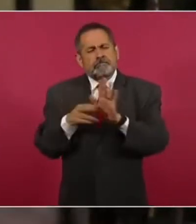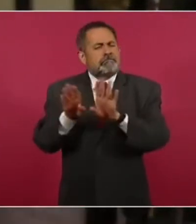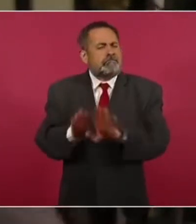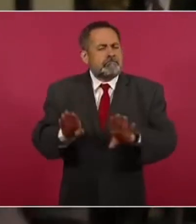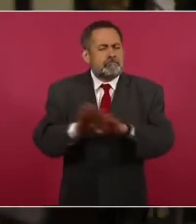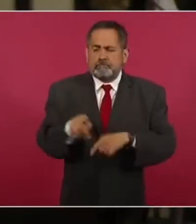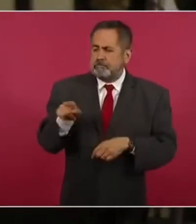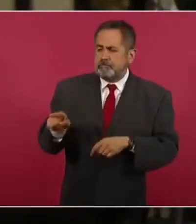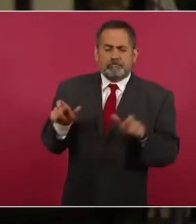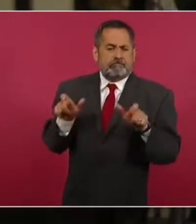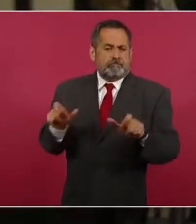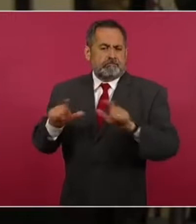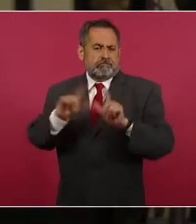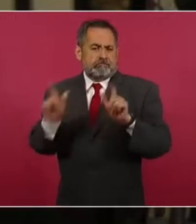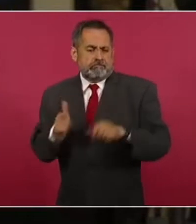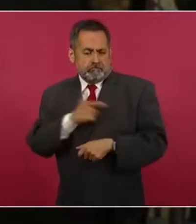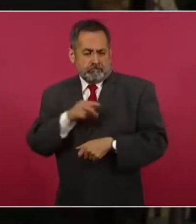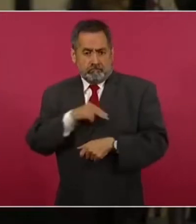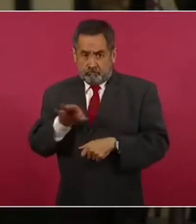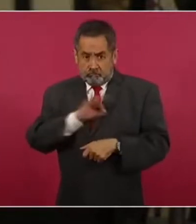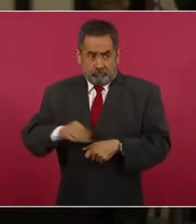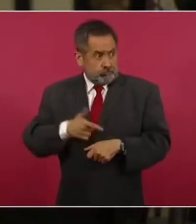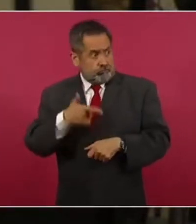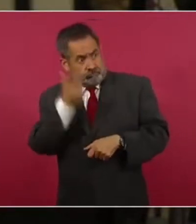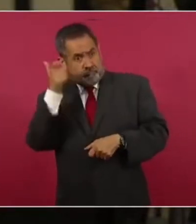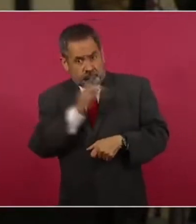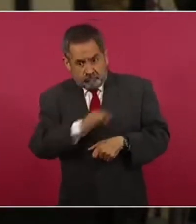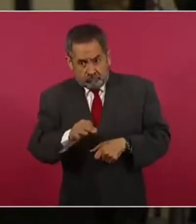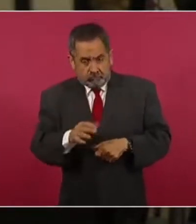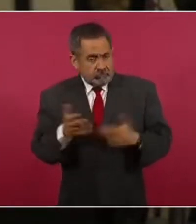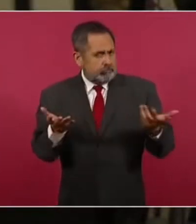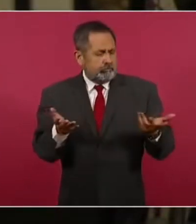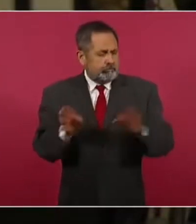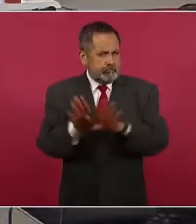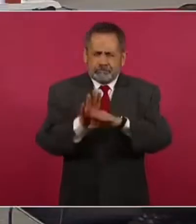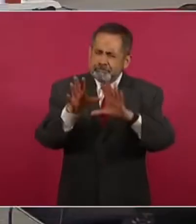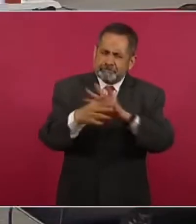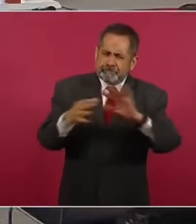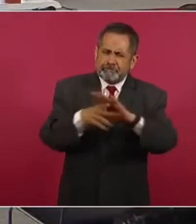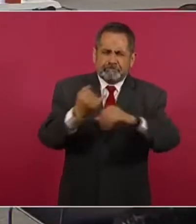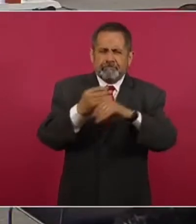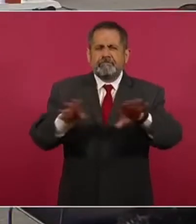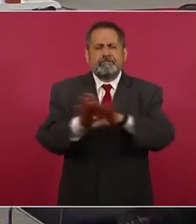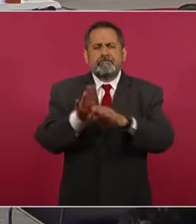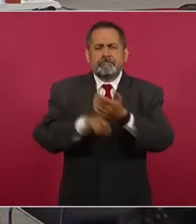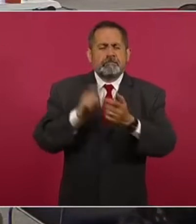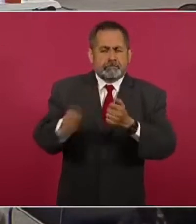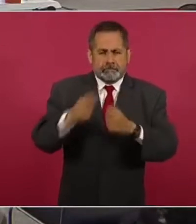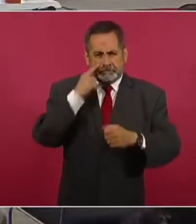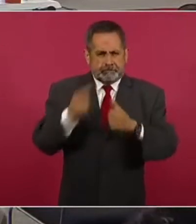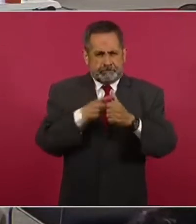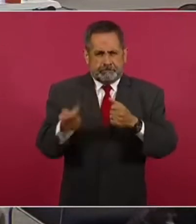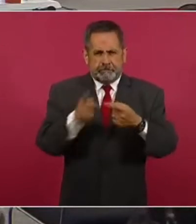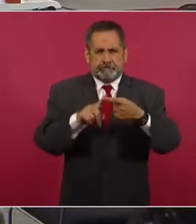un elemento de la Guardia Nacional puede disparar? ¿En qué circunstancias se dieron los hechos? No sé si nos pueda informar de esta situación la primera